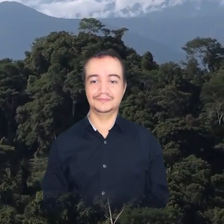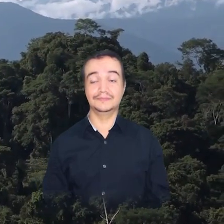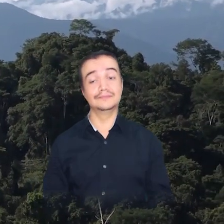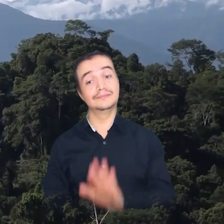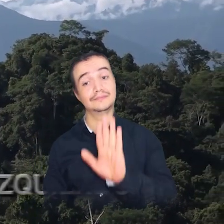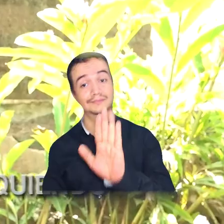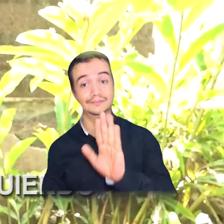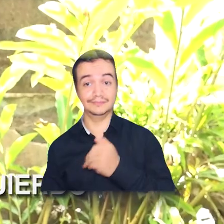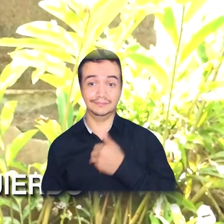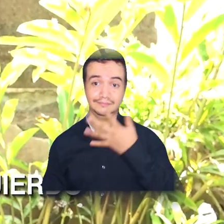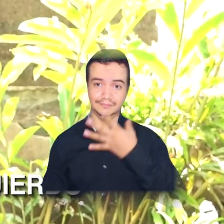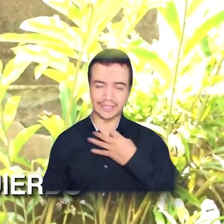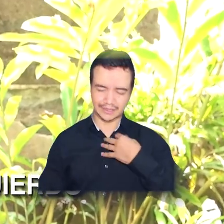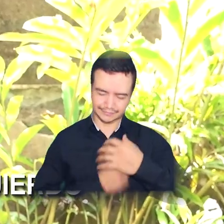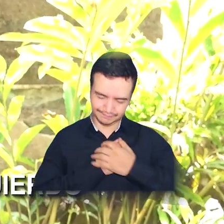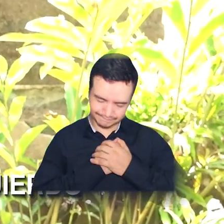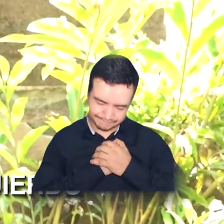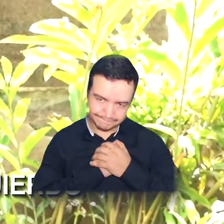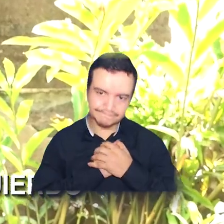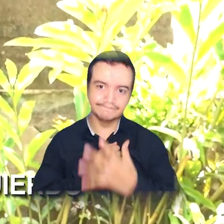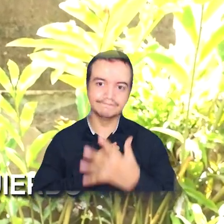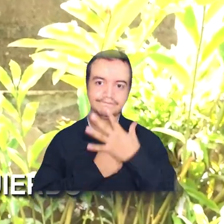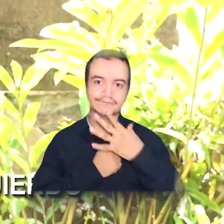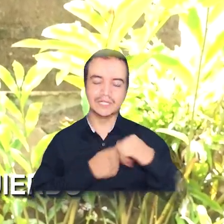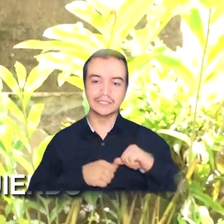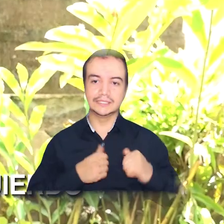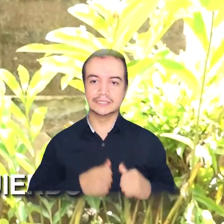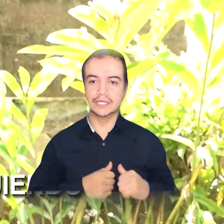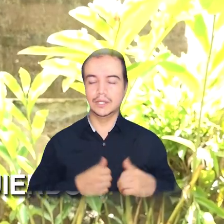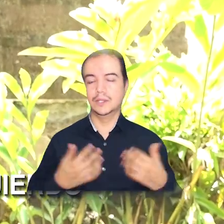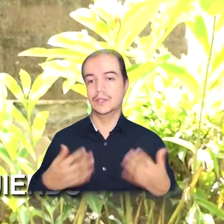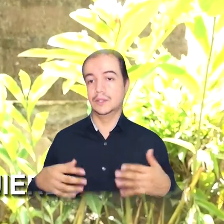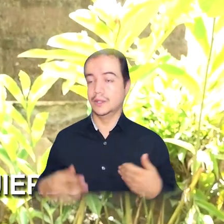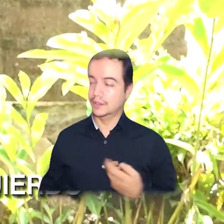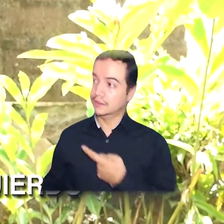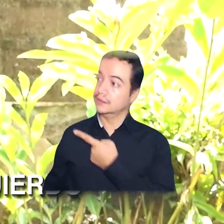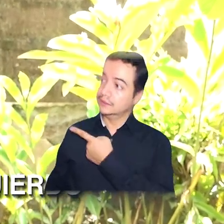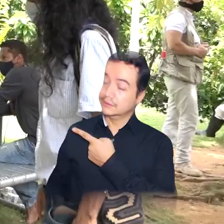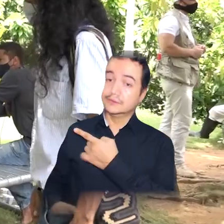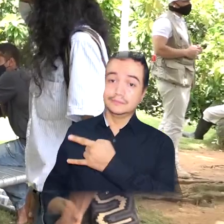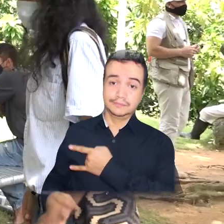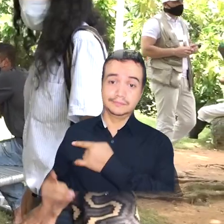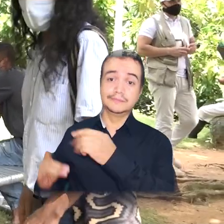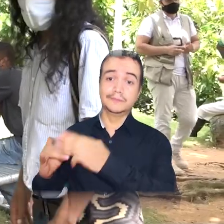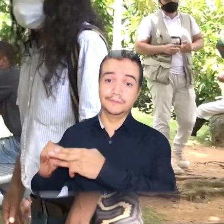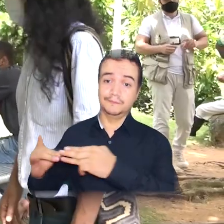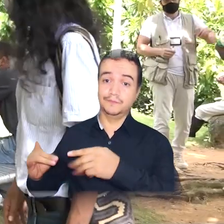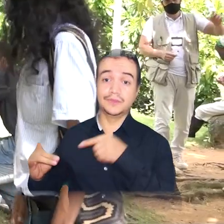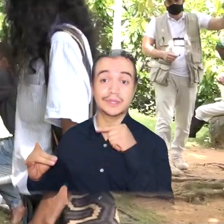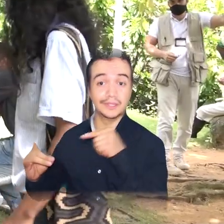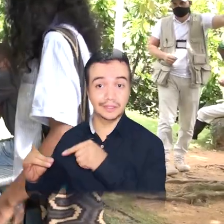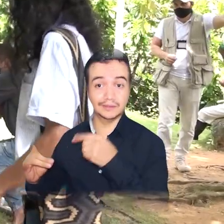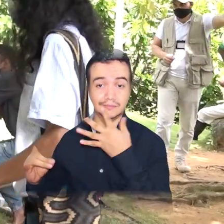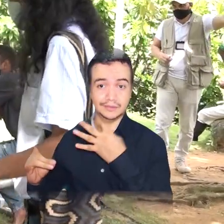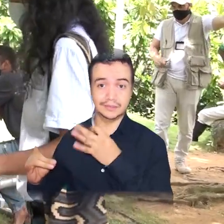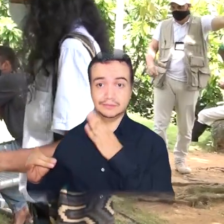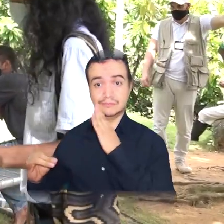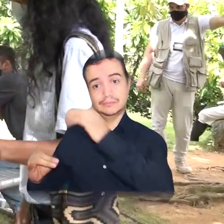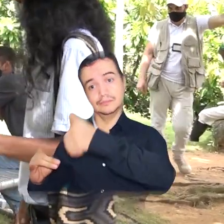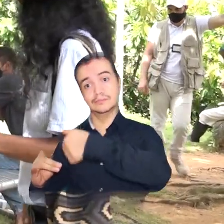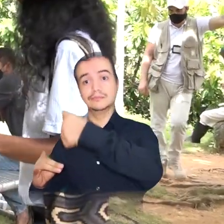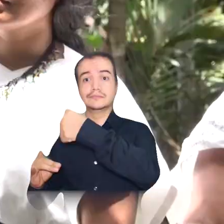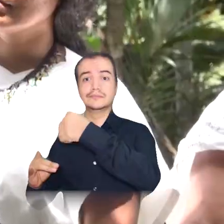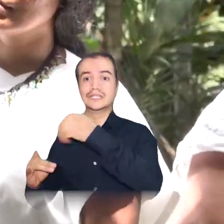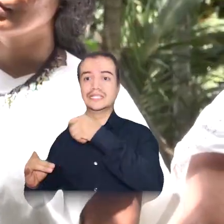Quisiera resaltar de corazón que la Universidad Magdalena ha sido la universidad que encabeza,